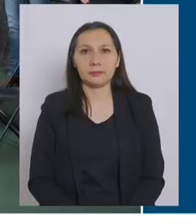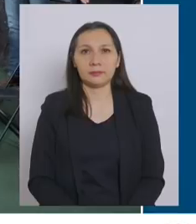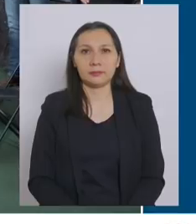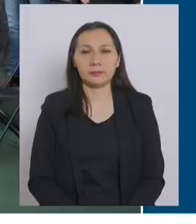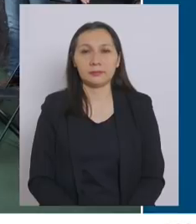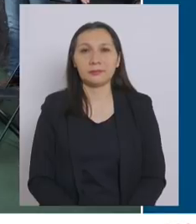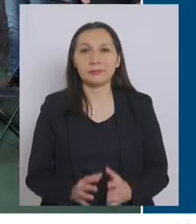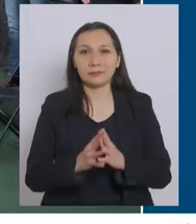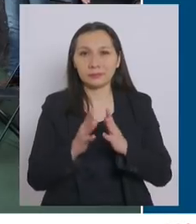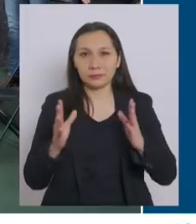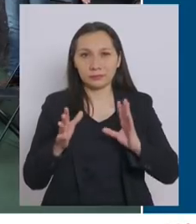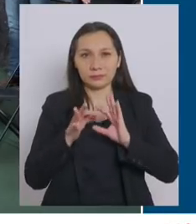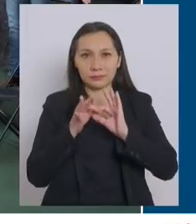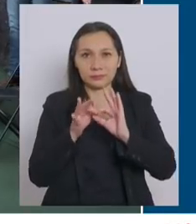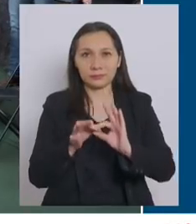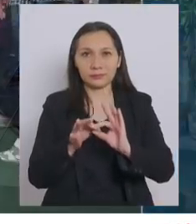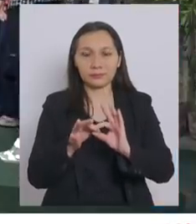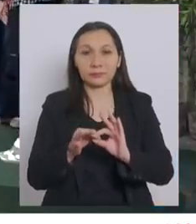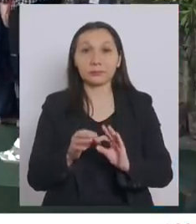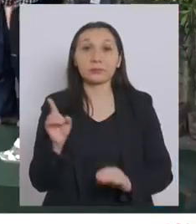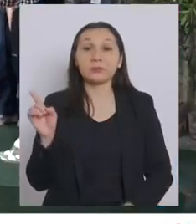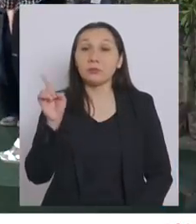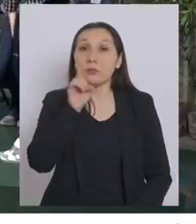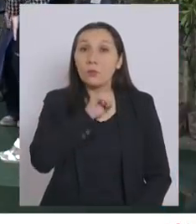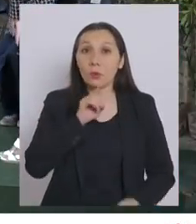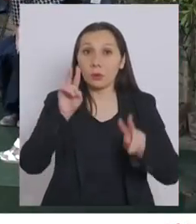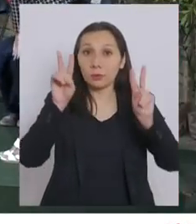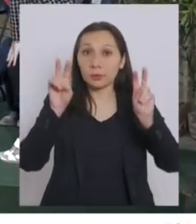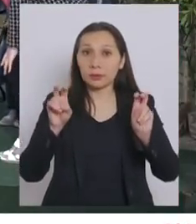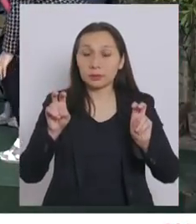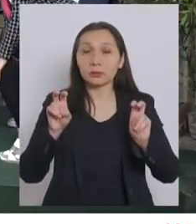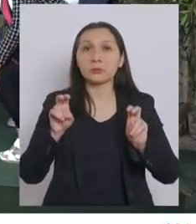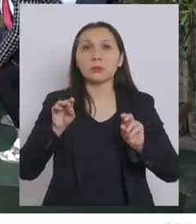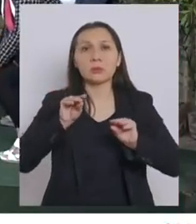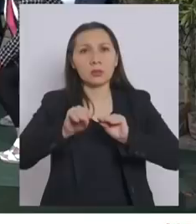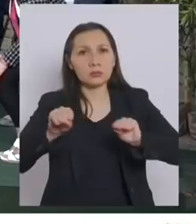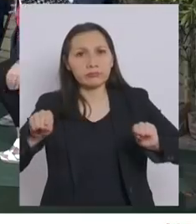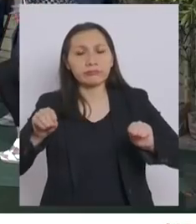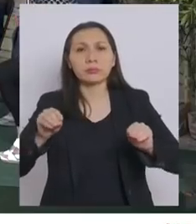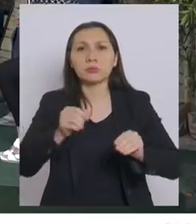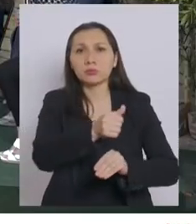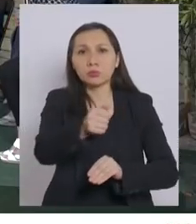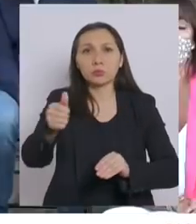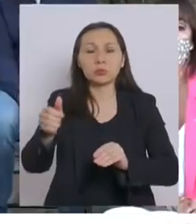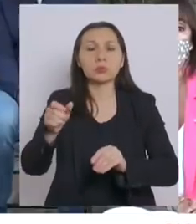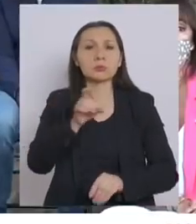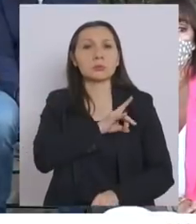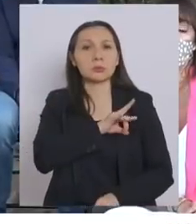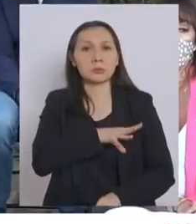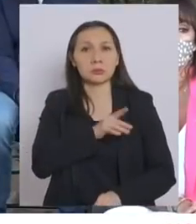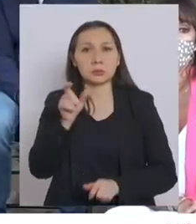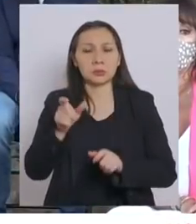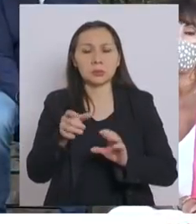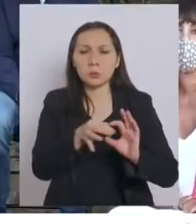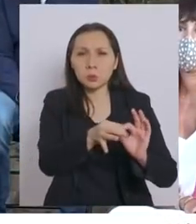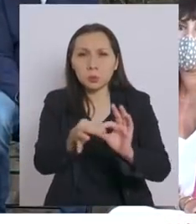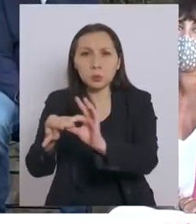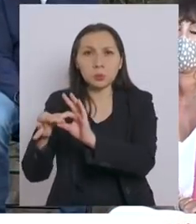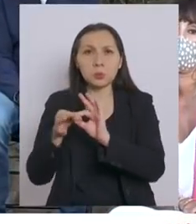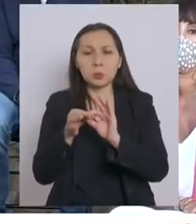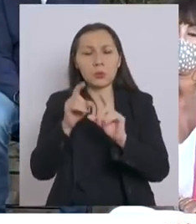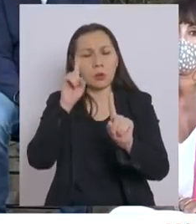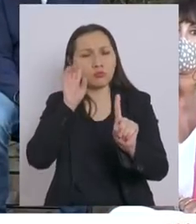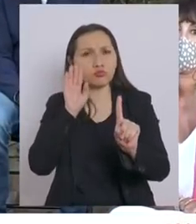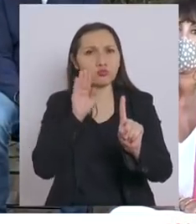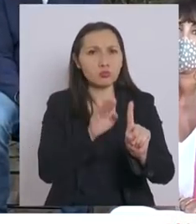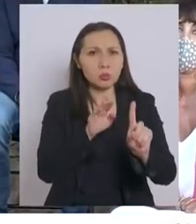Muchas gracias. Finalmente, llamo a todos nuestros compatriotas a unirnos férreamente detrás de esta